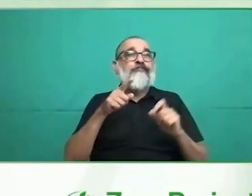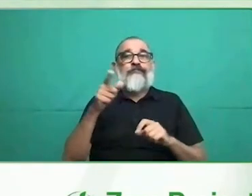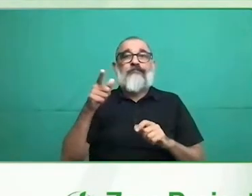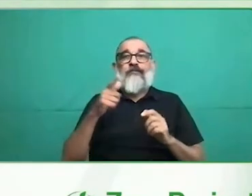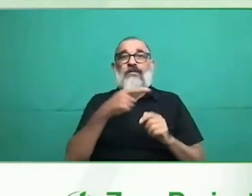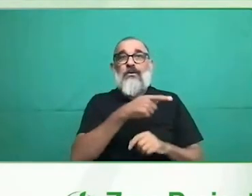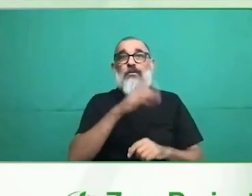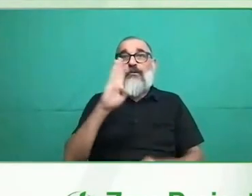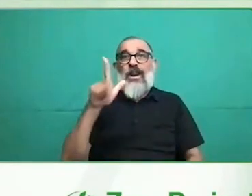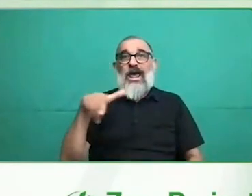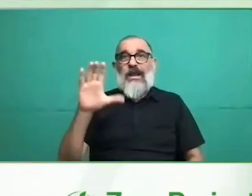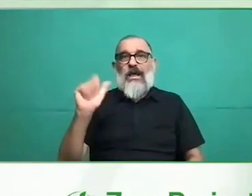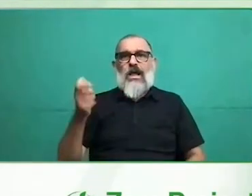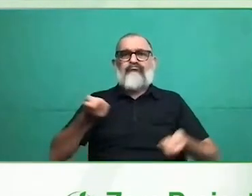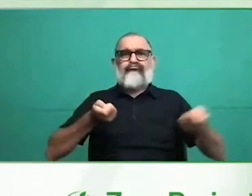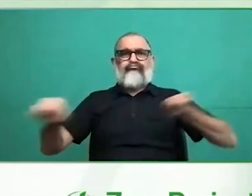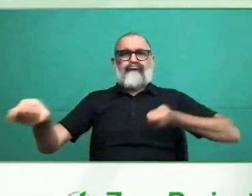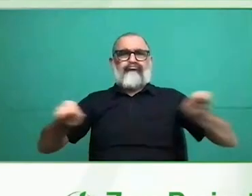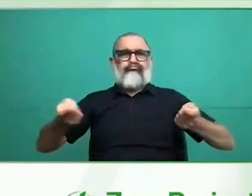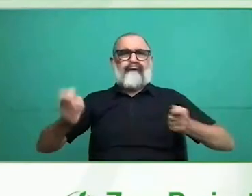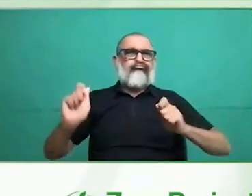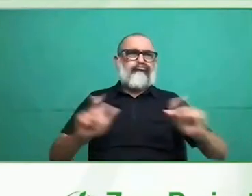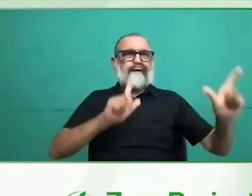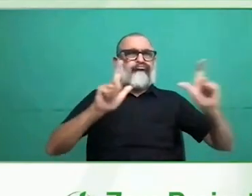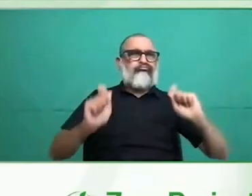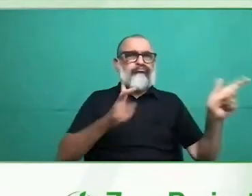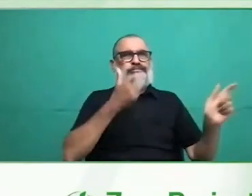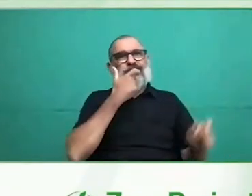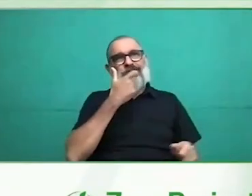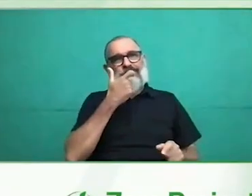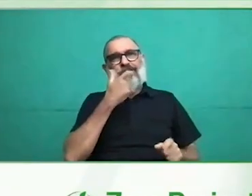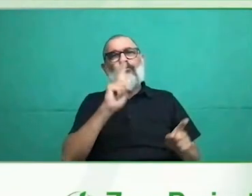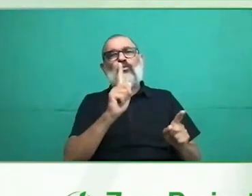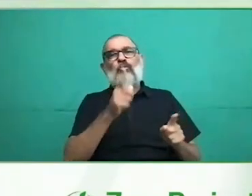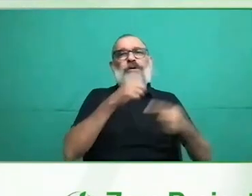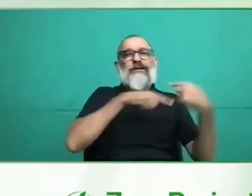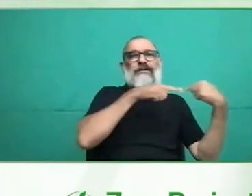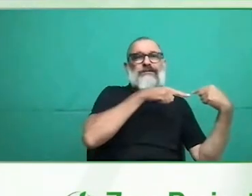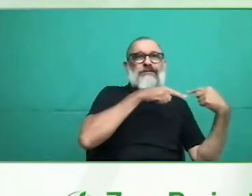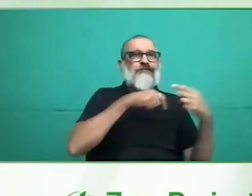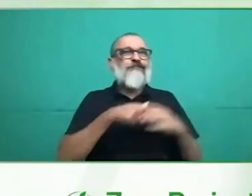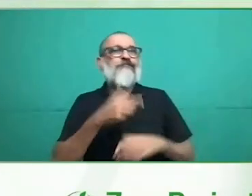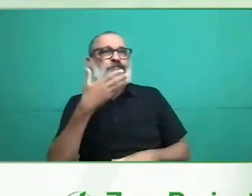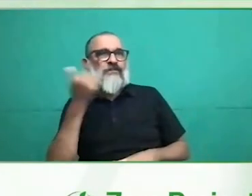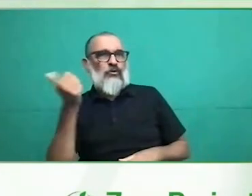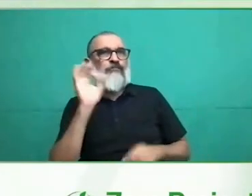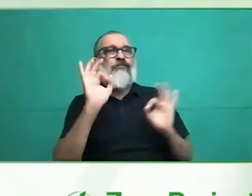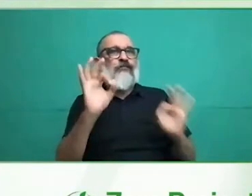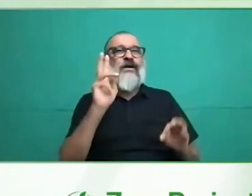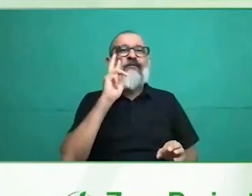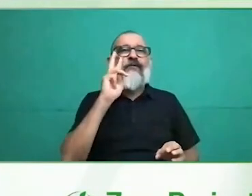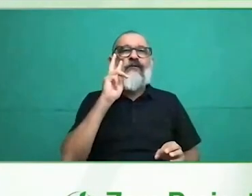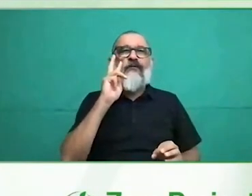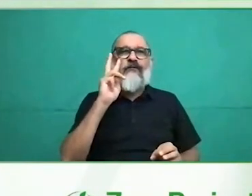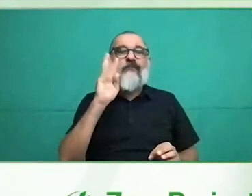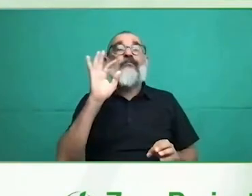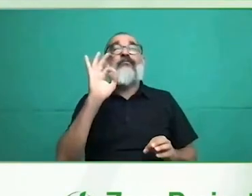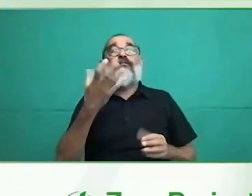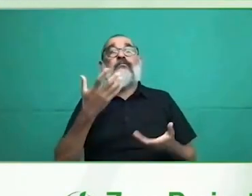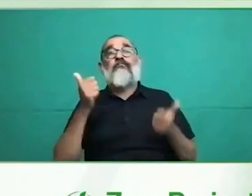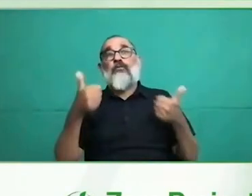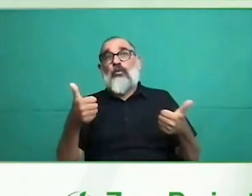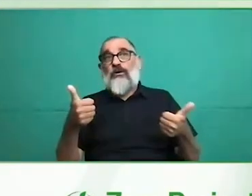nació hace unos 20 años, este año celebramos 20 años. Y en el marco de una serie de decisiones, fuera de ningún